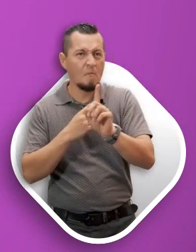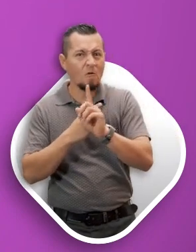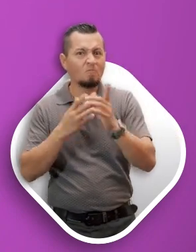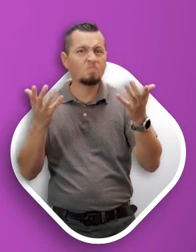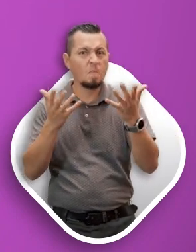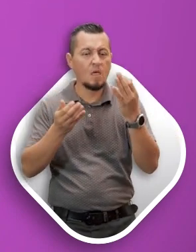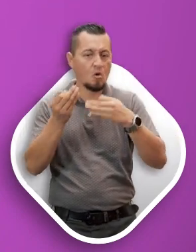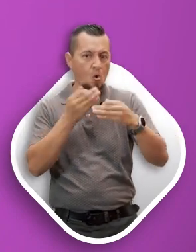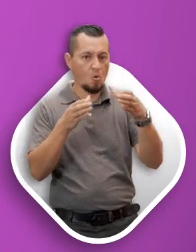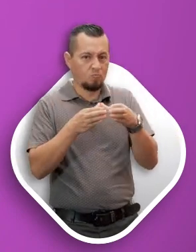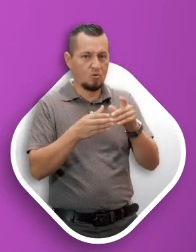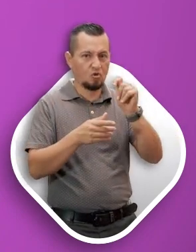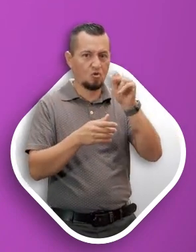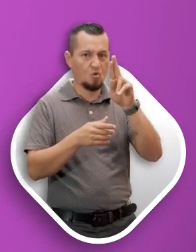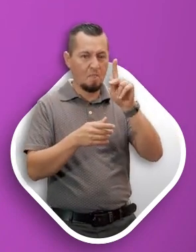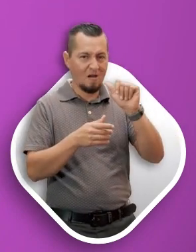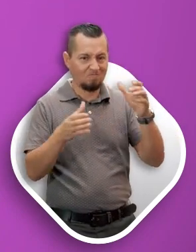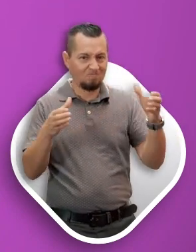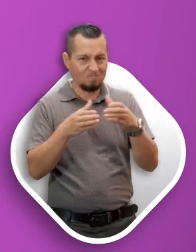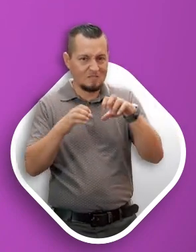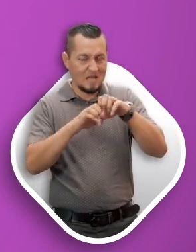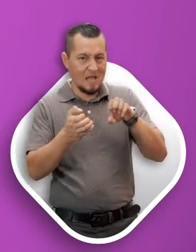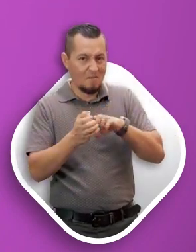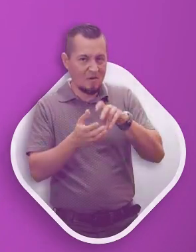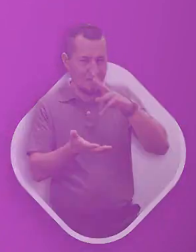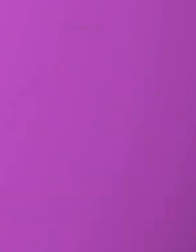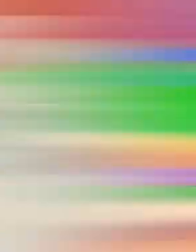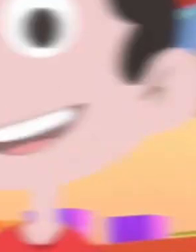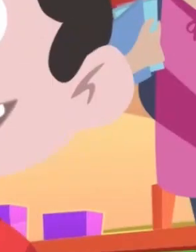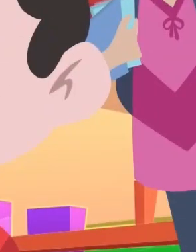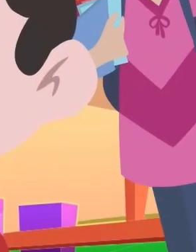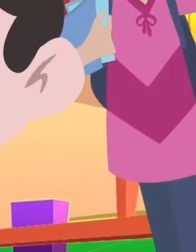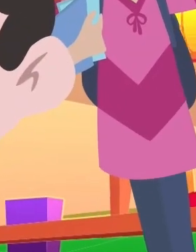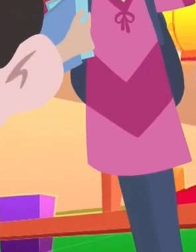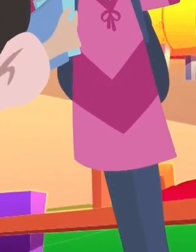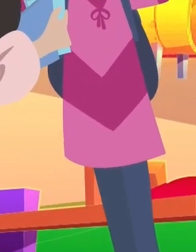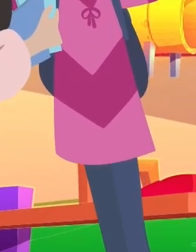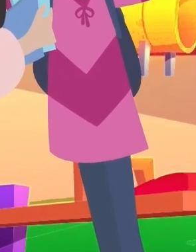junto a Max y la Tropa de los Valores. ¡Veamos esta gran aventura!